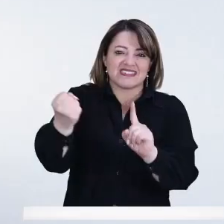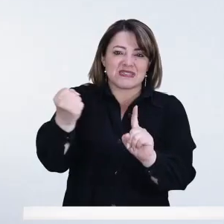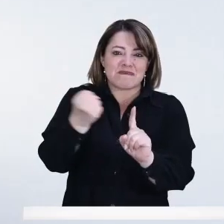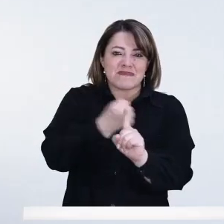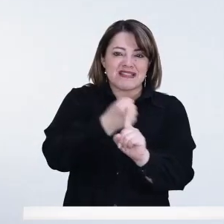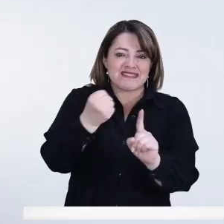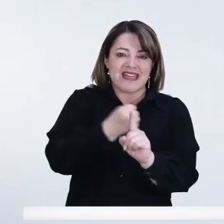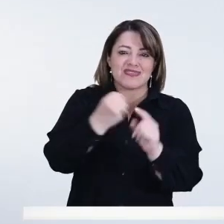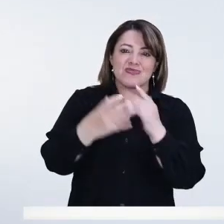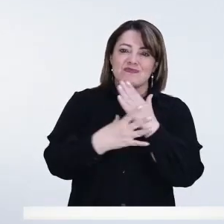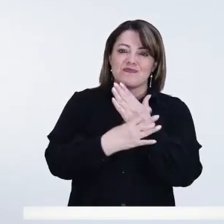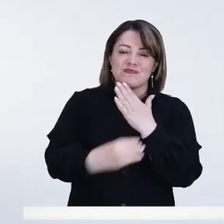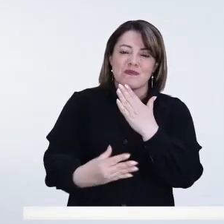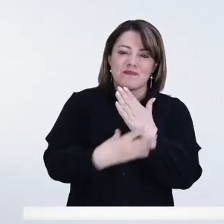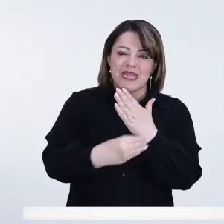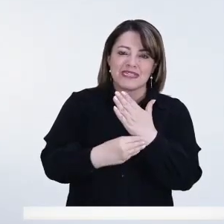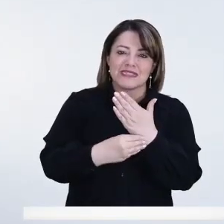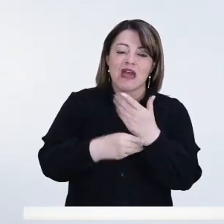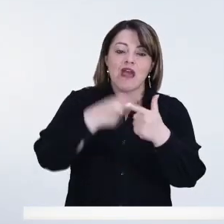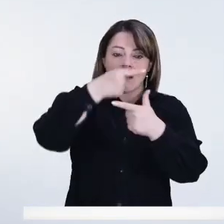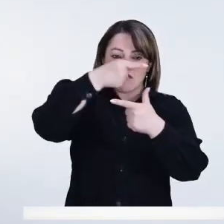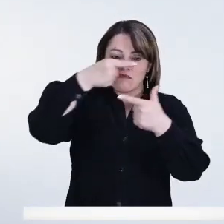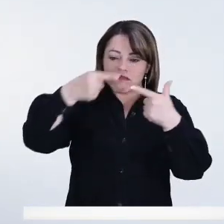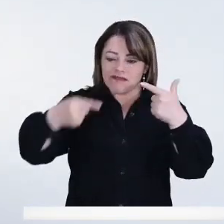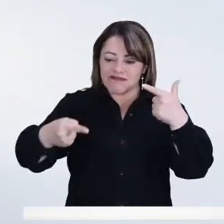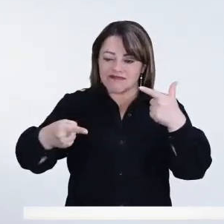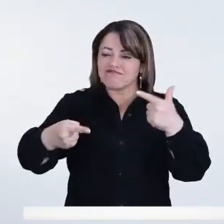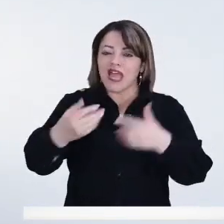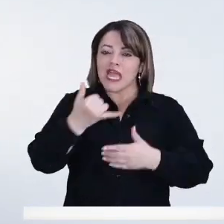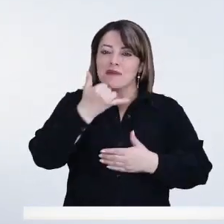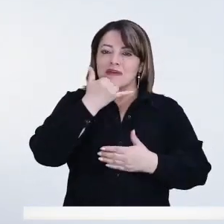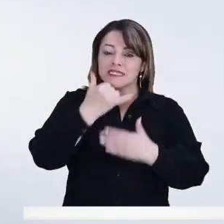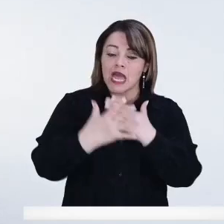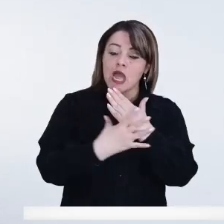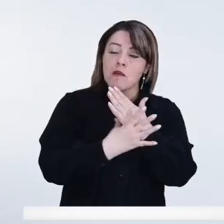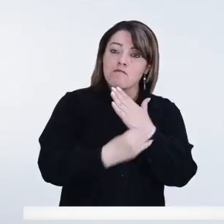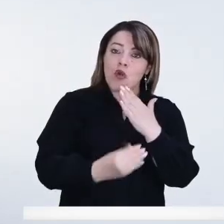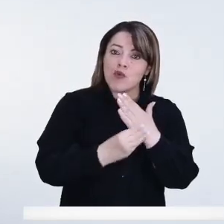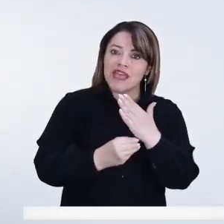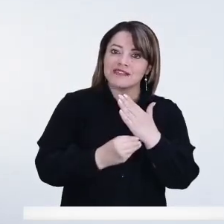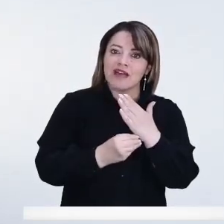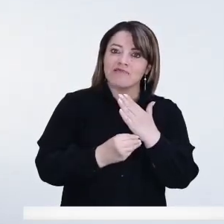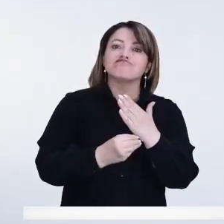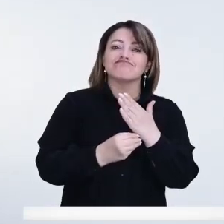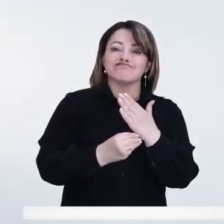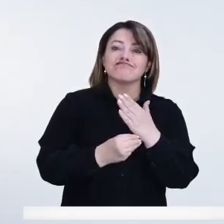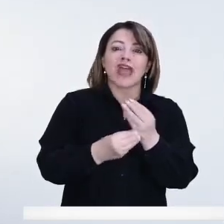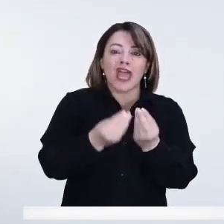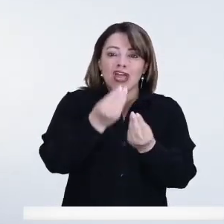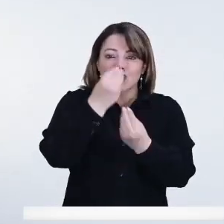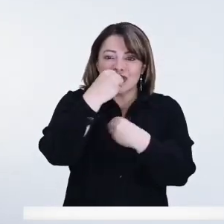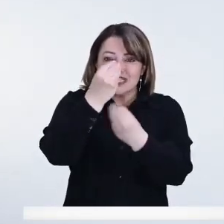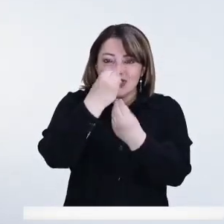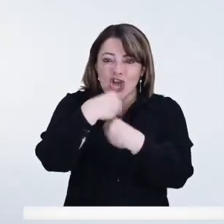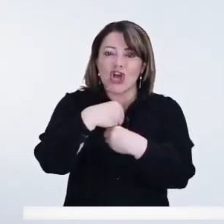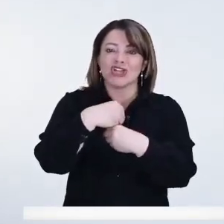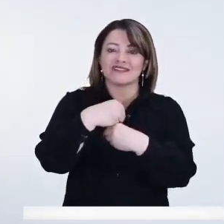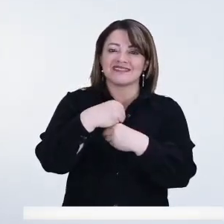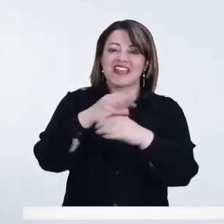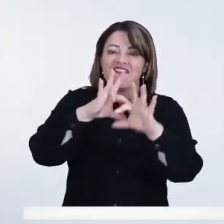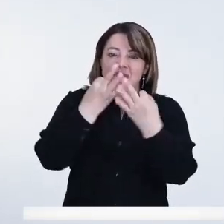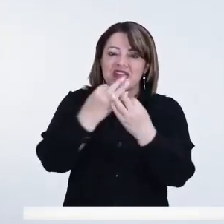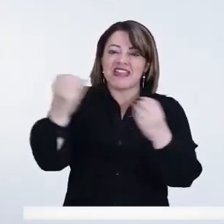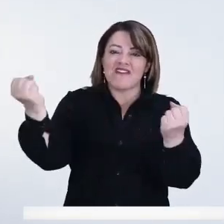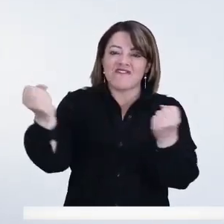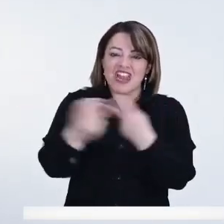de pobreza, porque la pobreza es la que lleva a las situaciones de desnutrición, incluso de conflictos